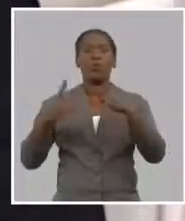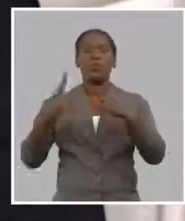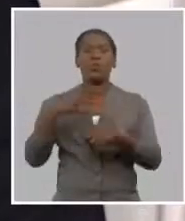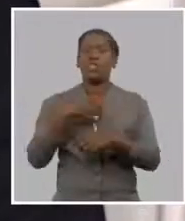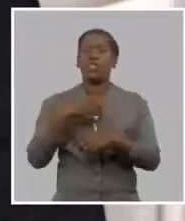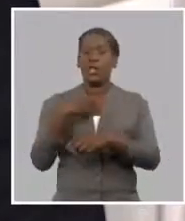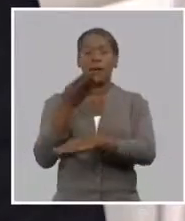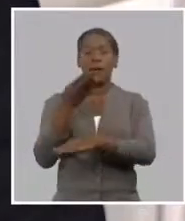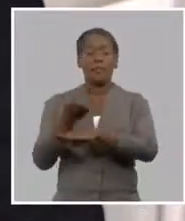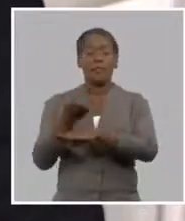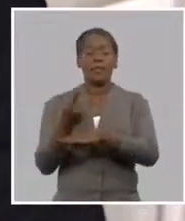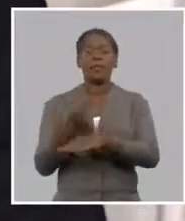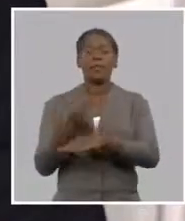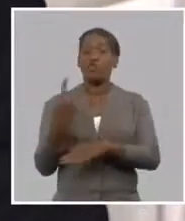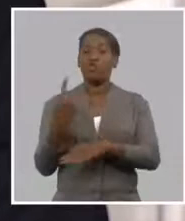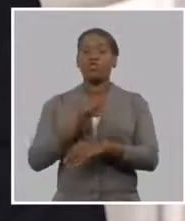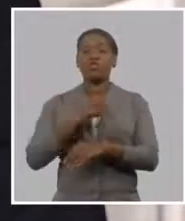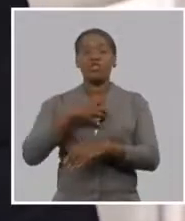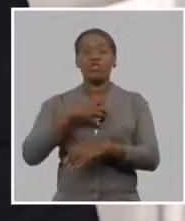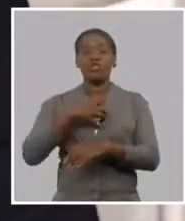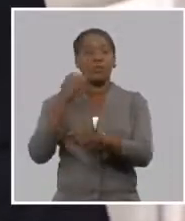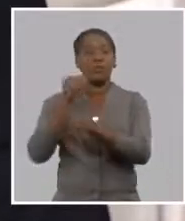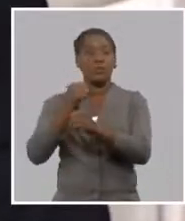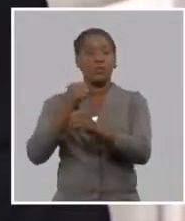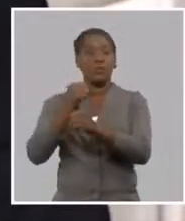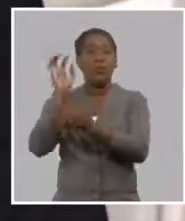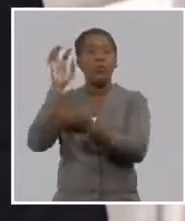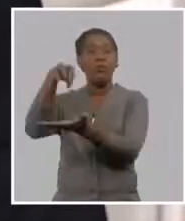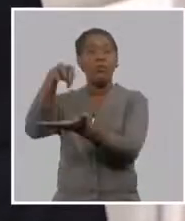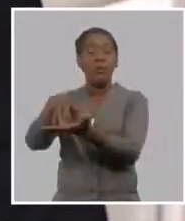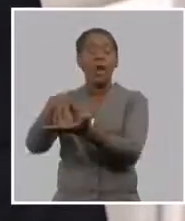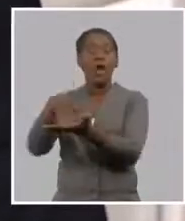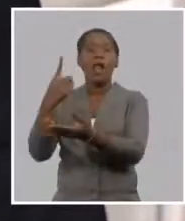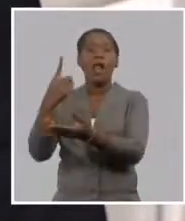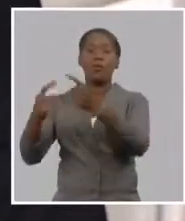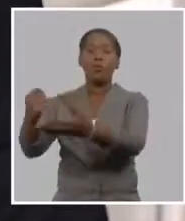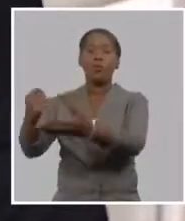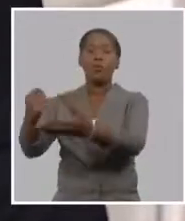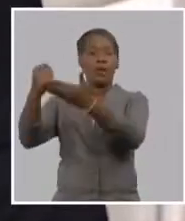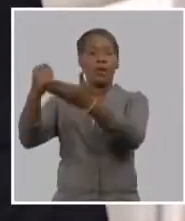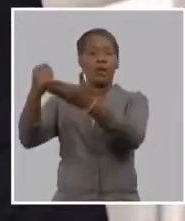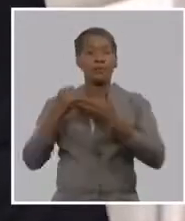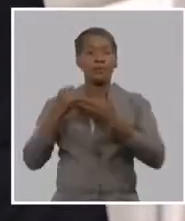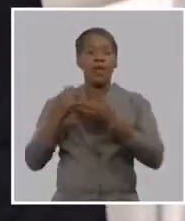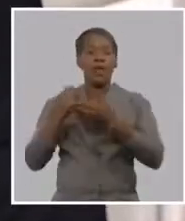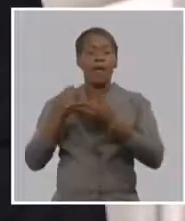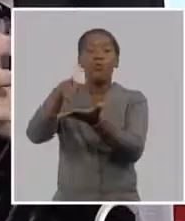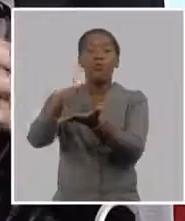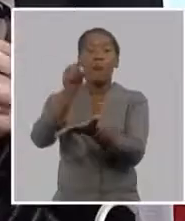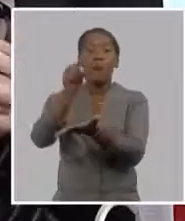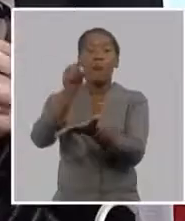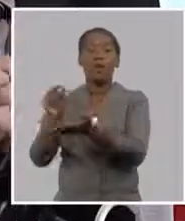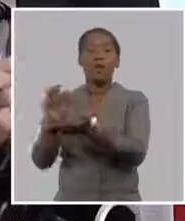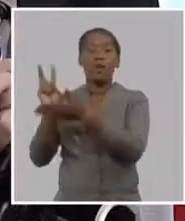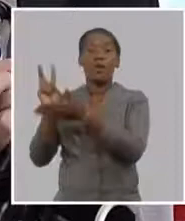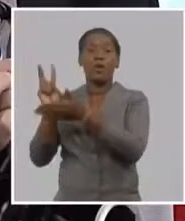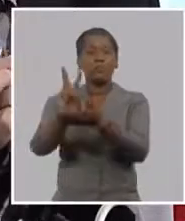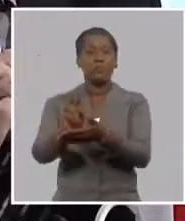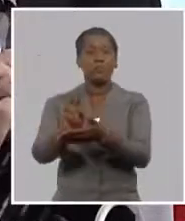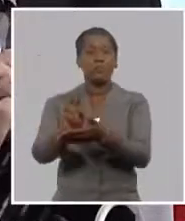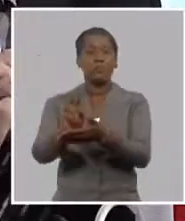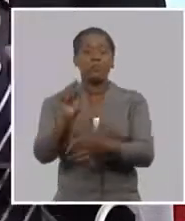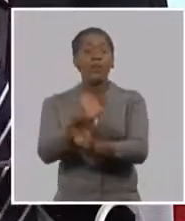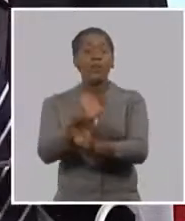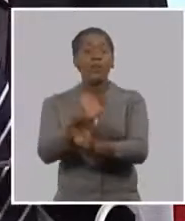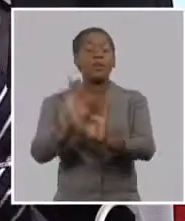crear nuevos espacios realmente a lo mejor también la COVID nos ha claro también es un elemento que conspira